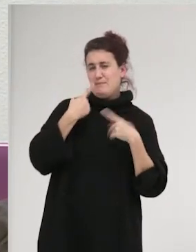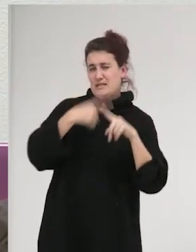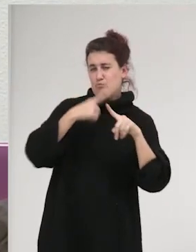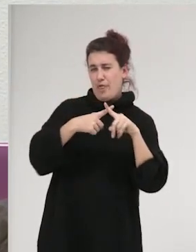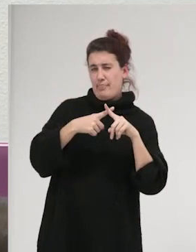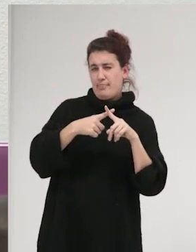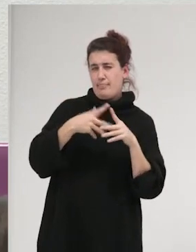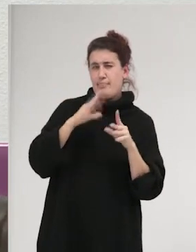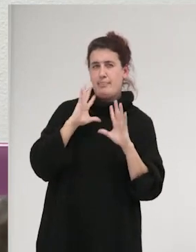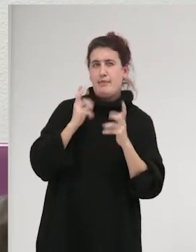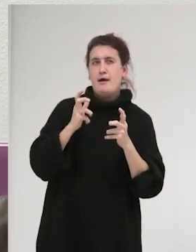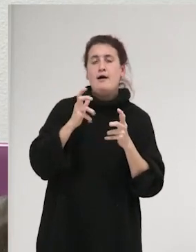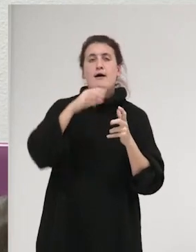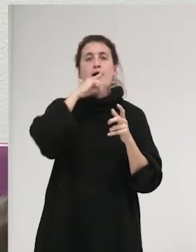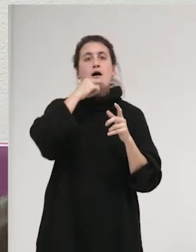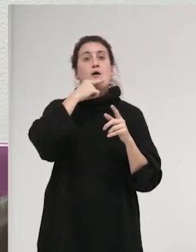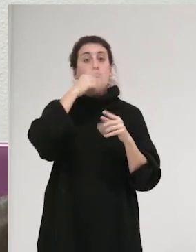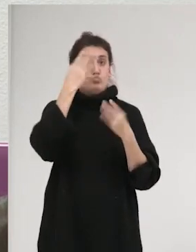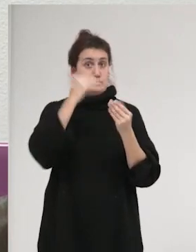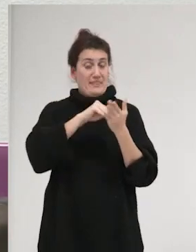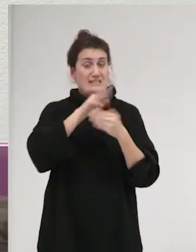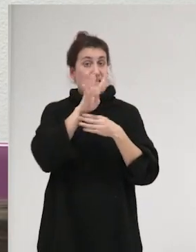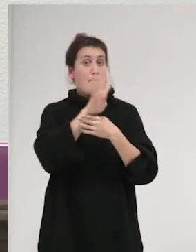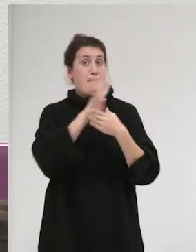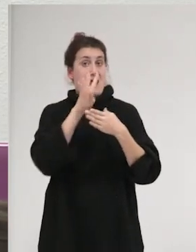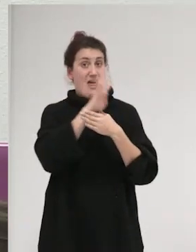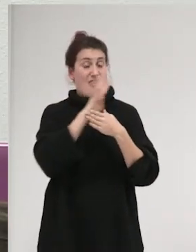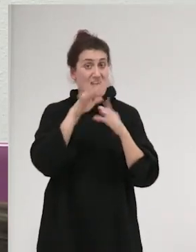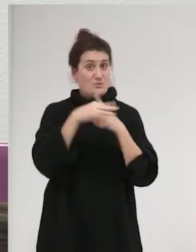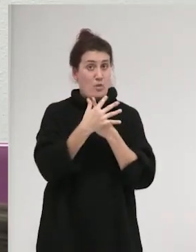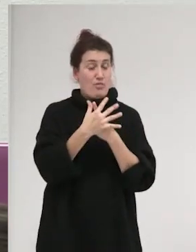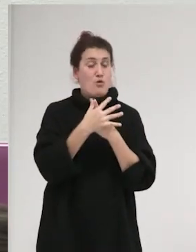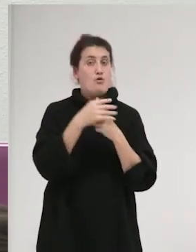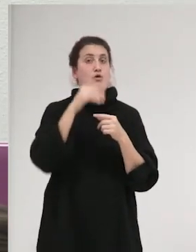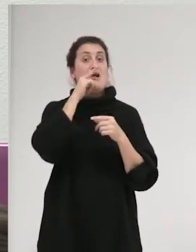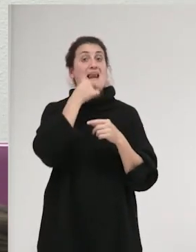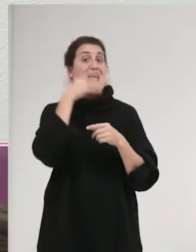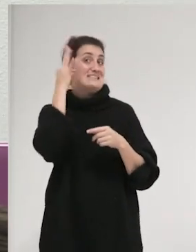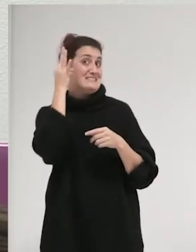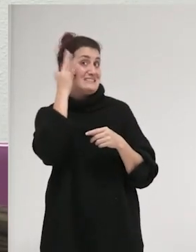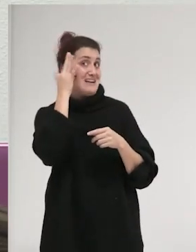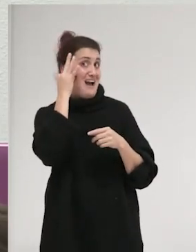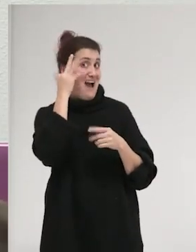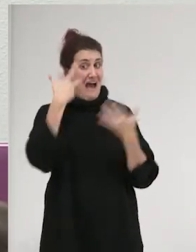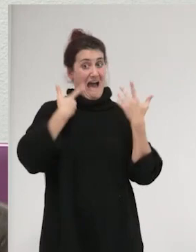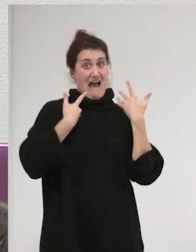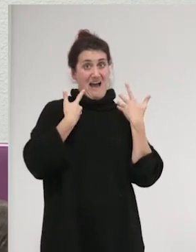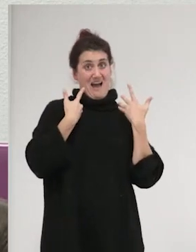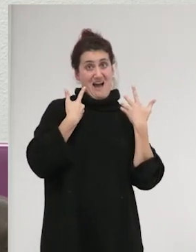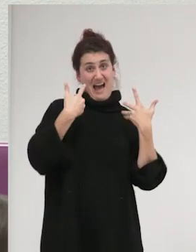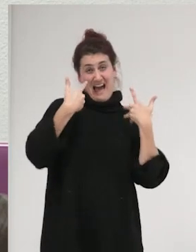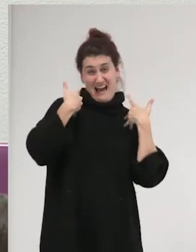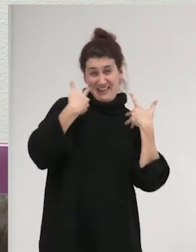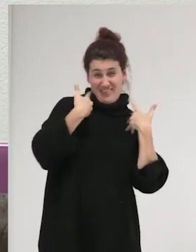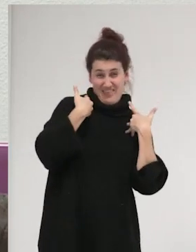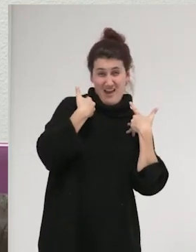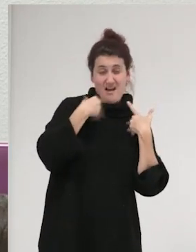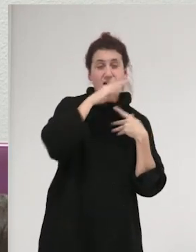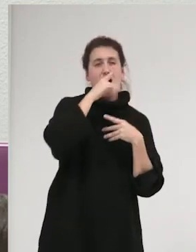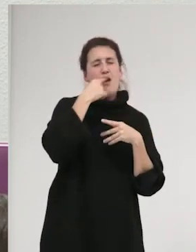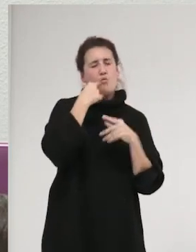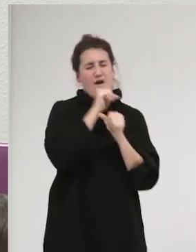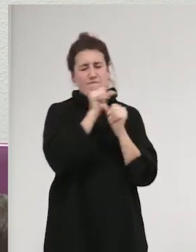acordáis, en el caso de La Manada lo que se decía era que como la chica que había sido agredida de alguna forma